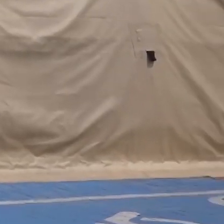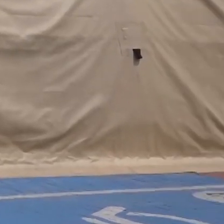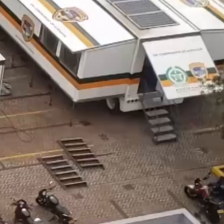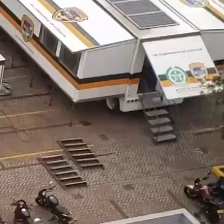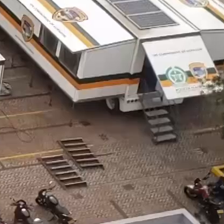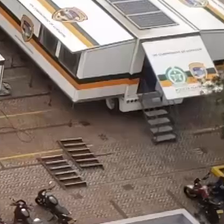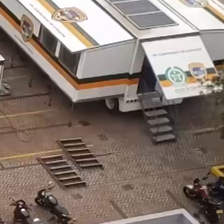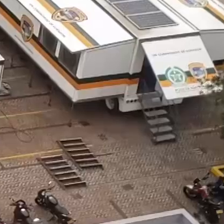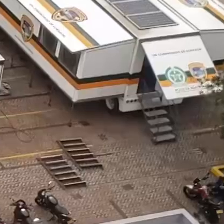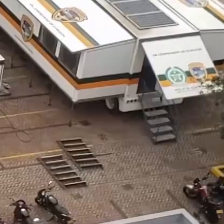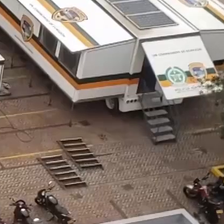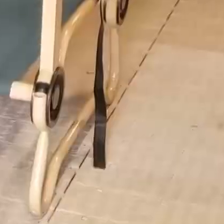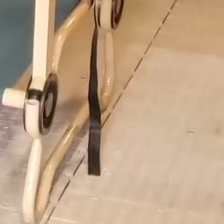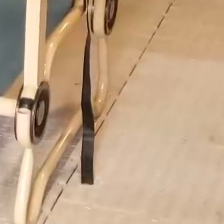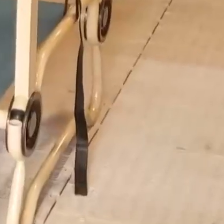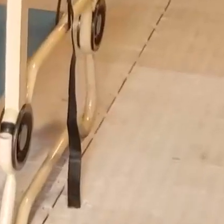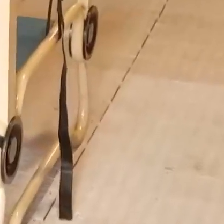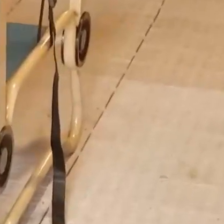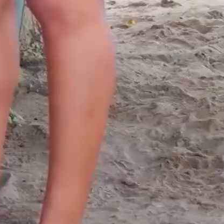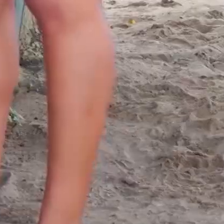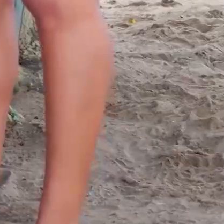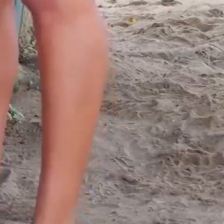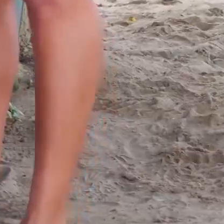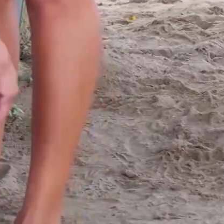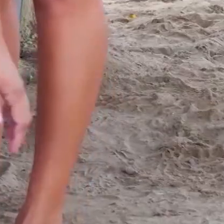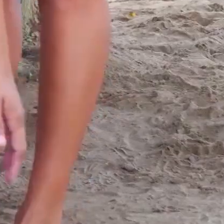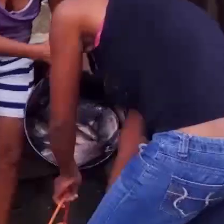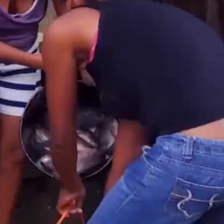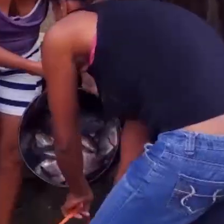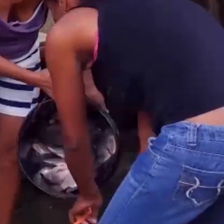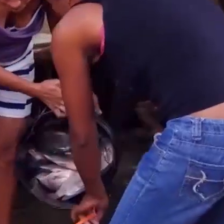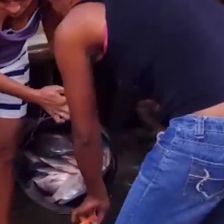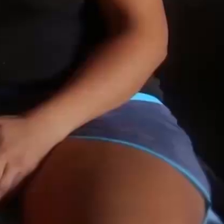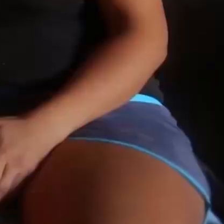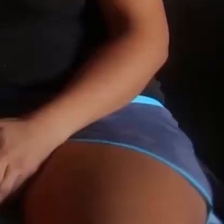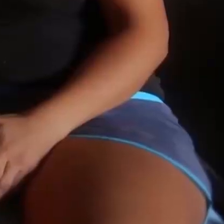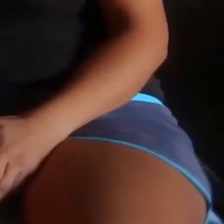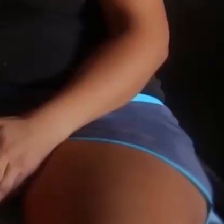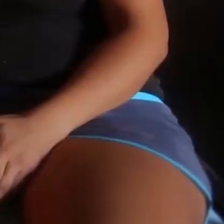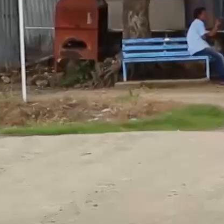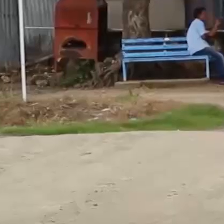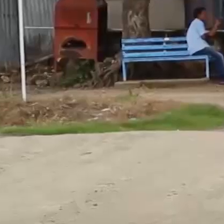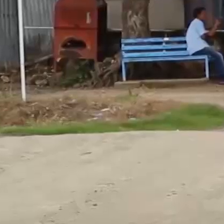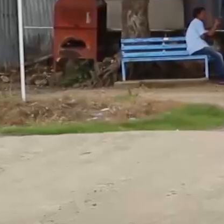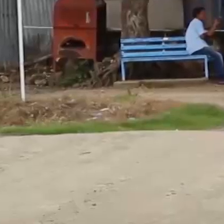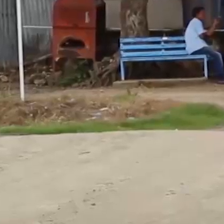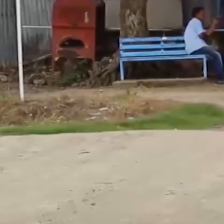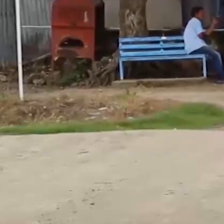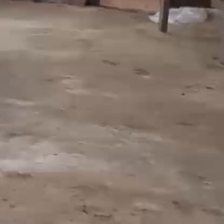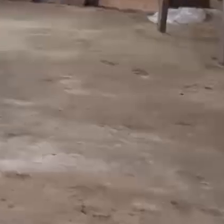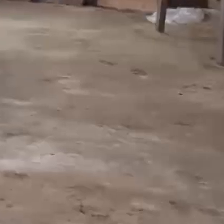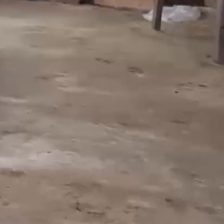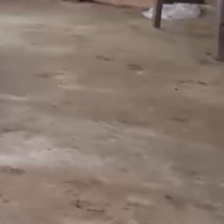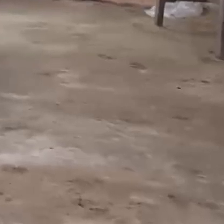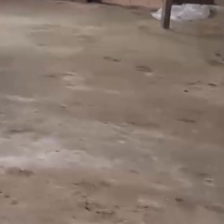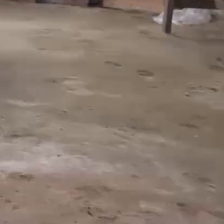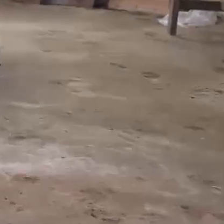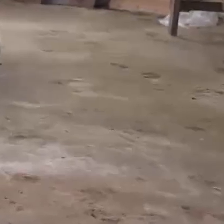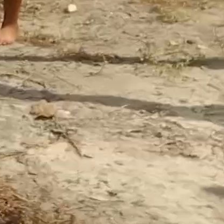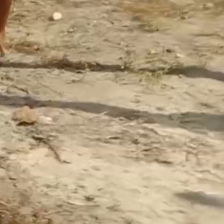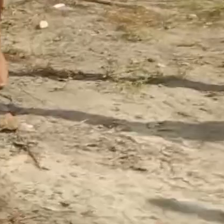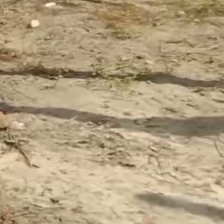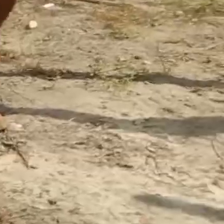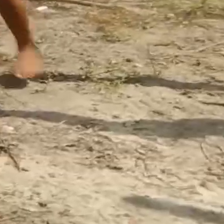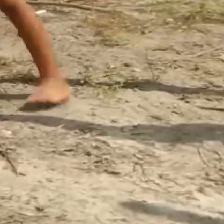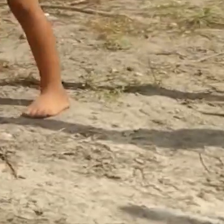del interior anunció que se construirán ocho albergues en Soacha, Cúcuta, Nariño y La Guajira, como respuesta a la solicitud de los